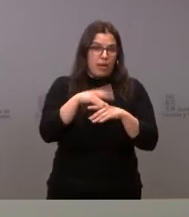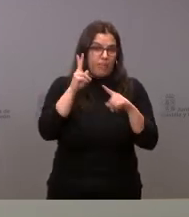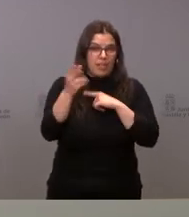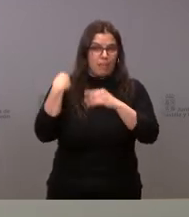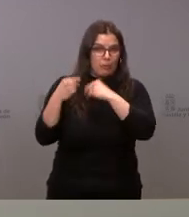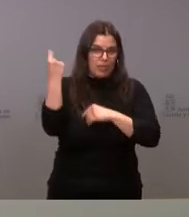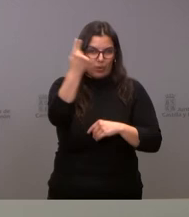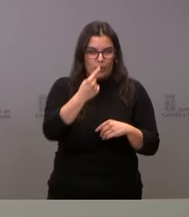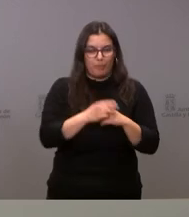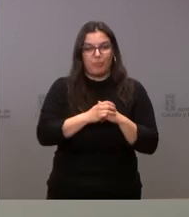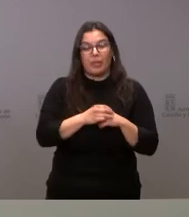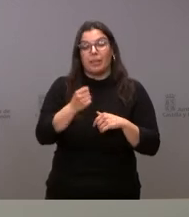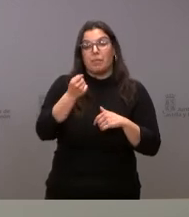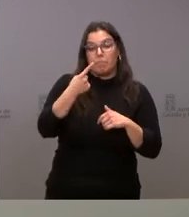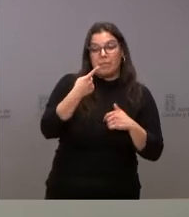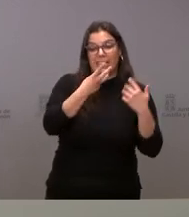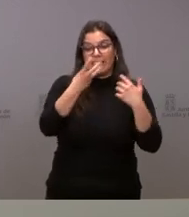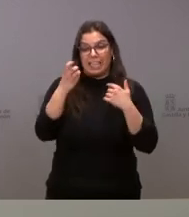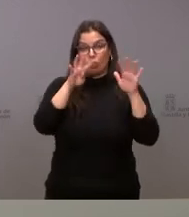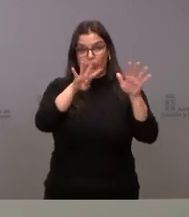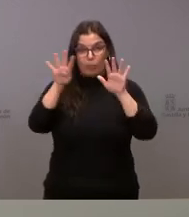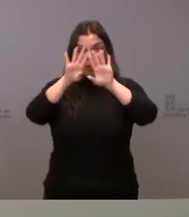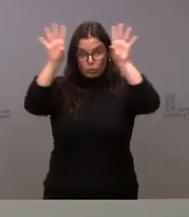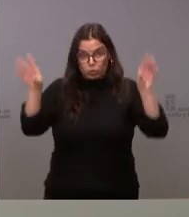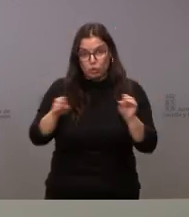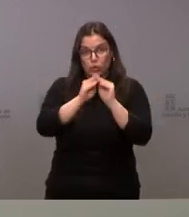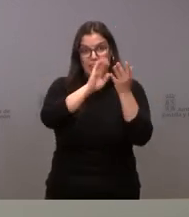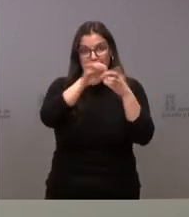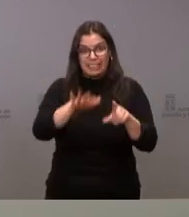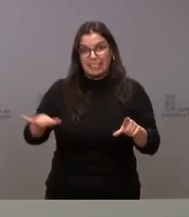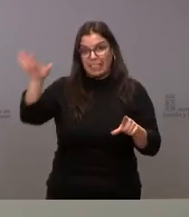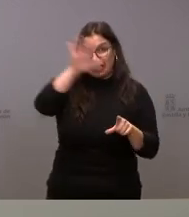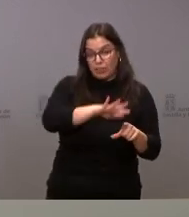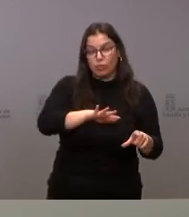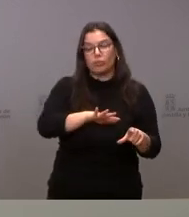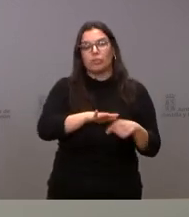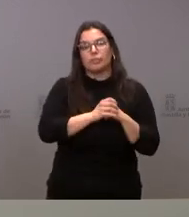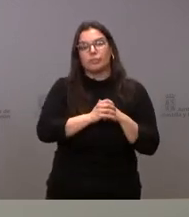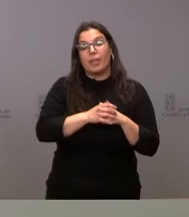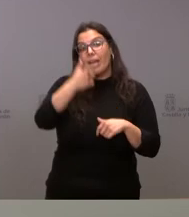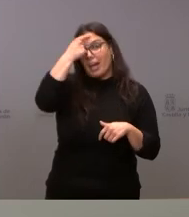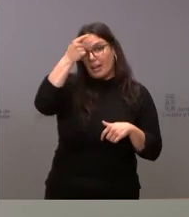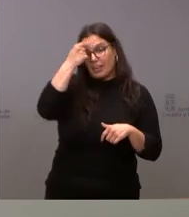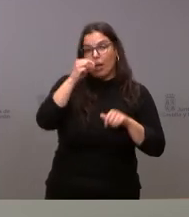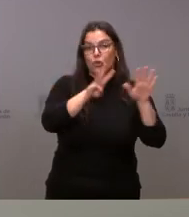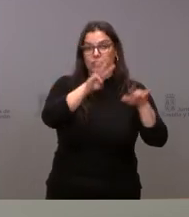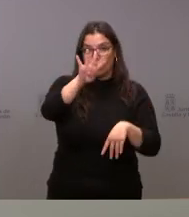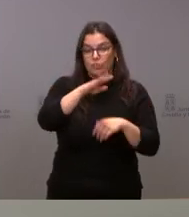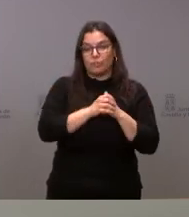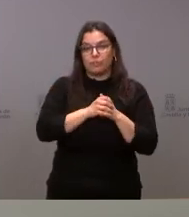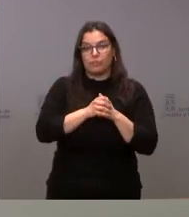de los 1.399 ucranianos empadronados en Castilla y León en Ávila 84